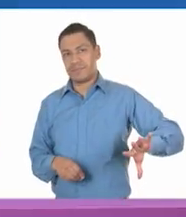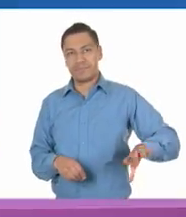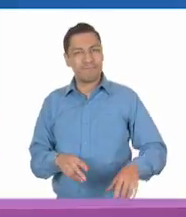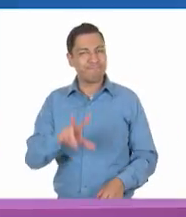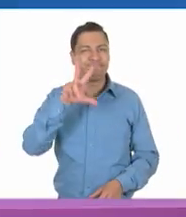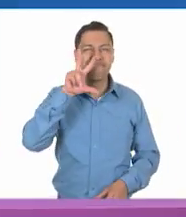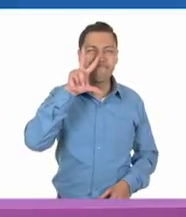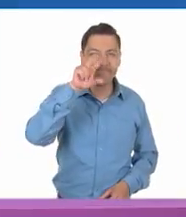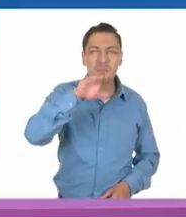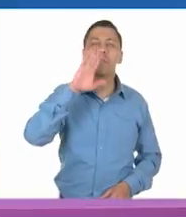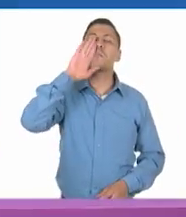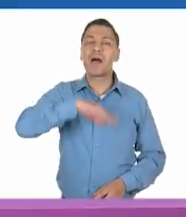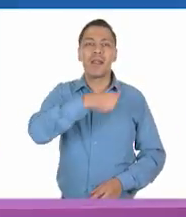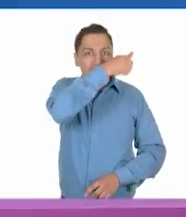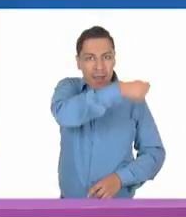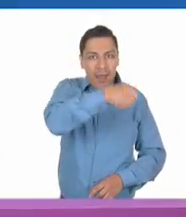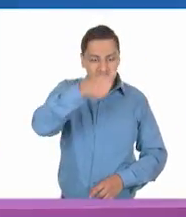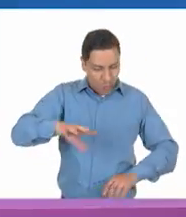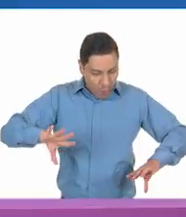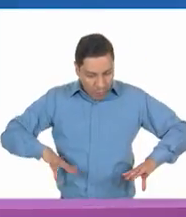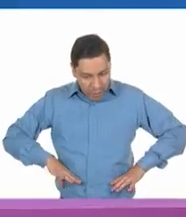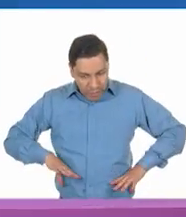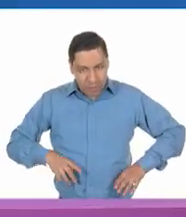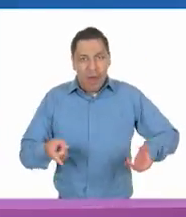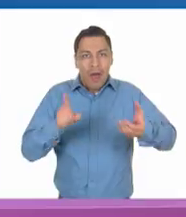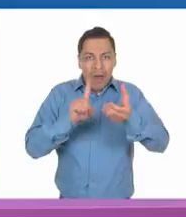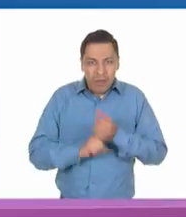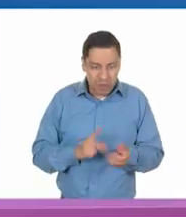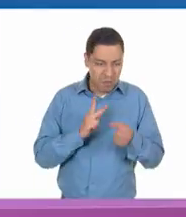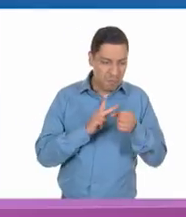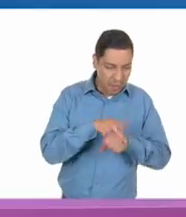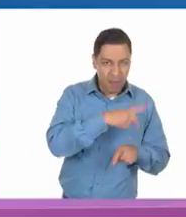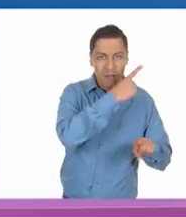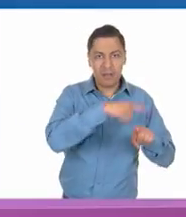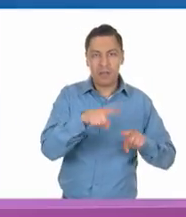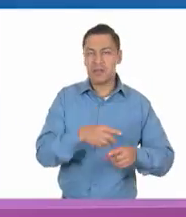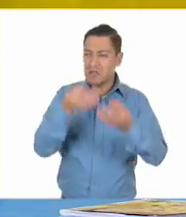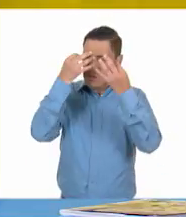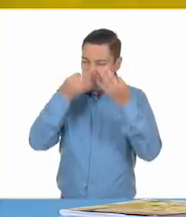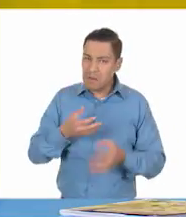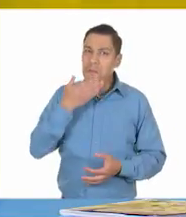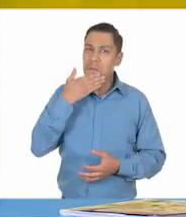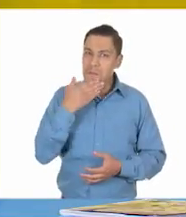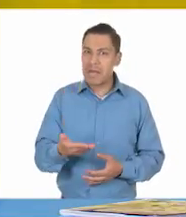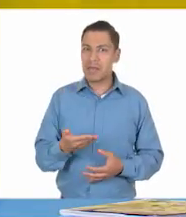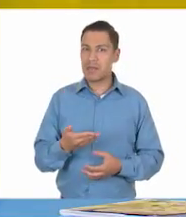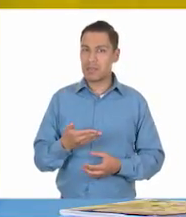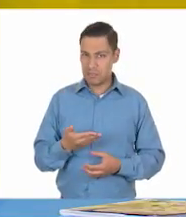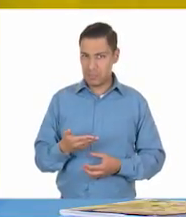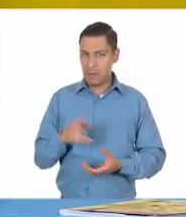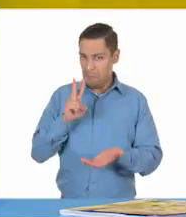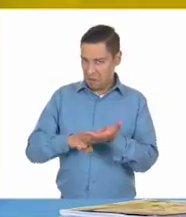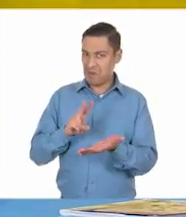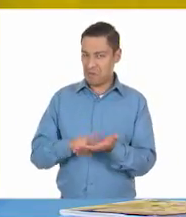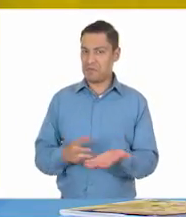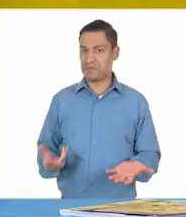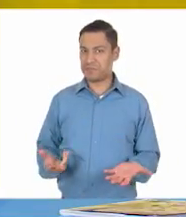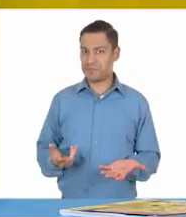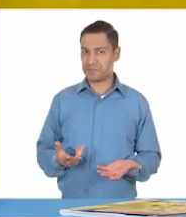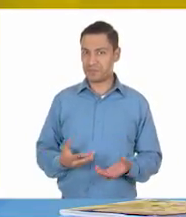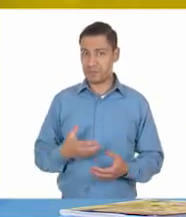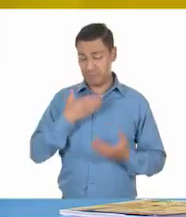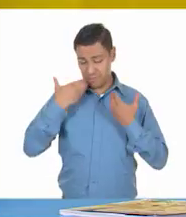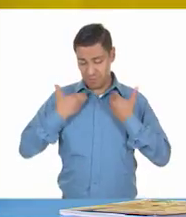únicas y especiales, no entiendo. Cada ser humano lo es, bello y especial. Es verdad, Ale. Los rasgos